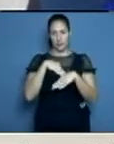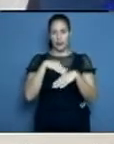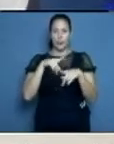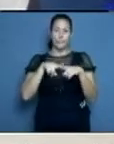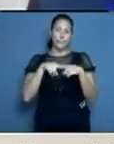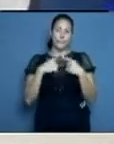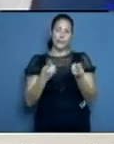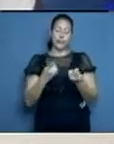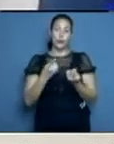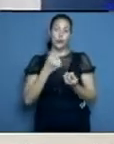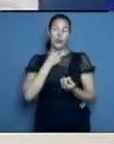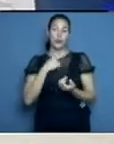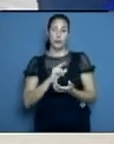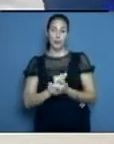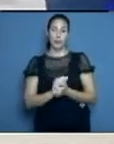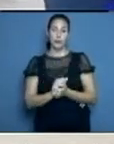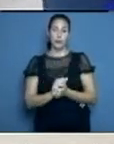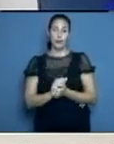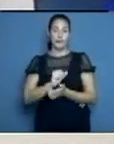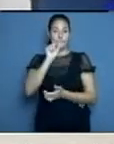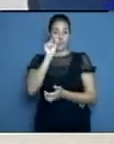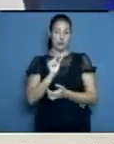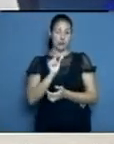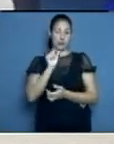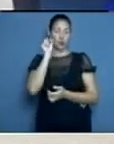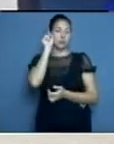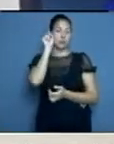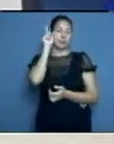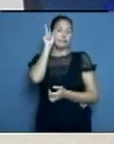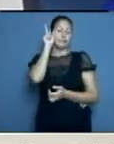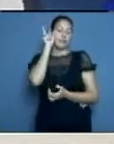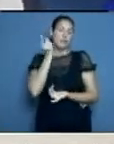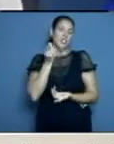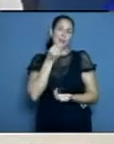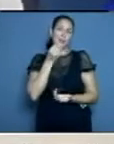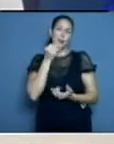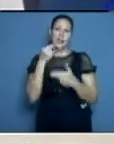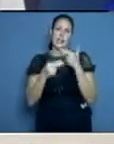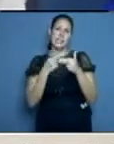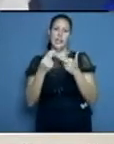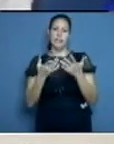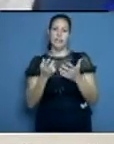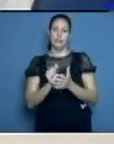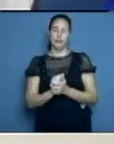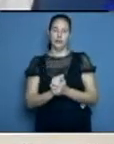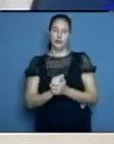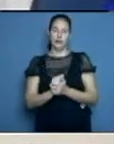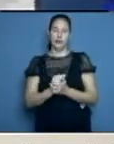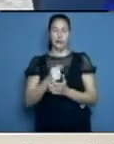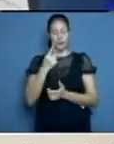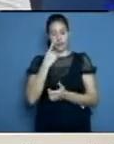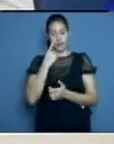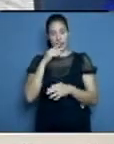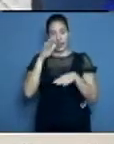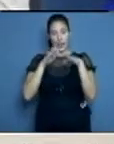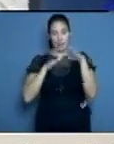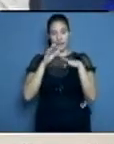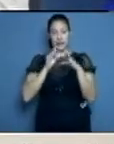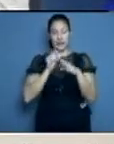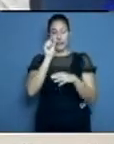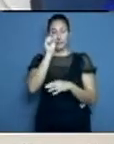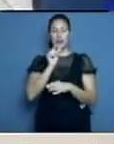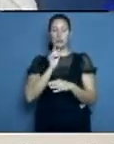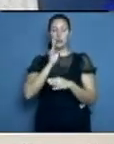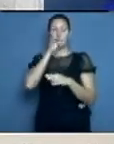algo médico por dentro, aun cuando no hayamos transitado por la escuela de medicina. Y las personas asisten a los cuerpos de guardia con el temor, es